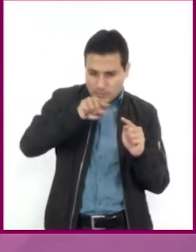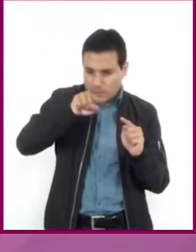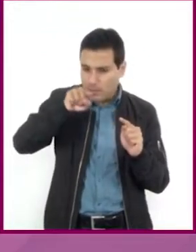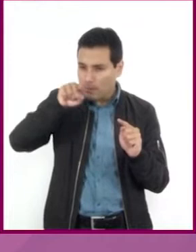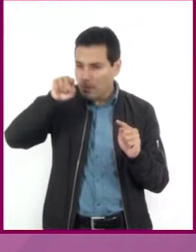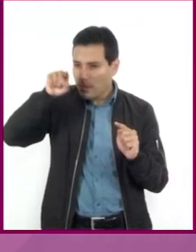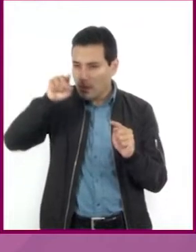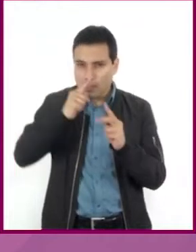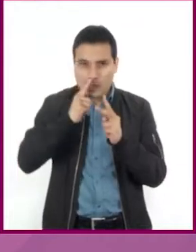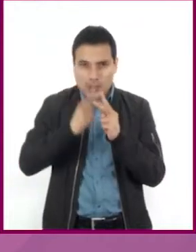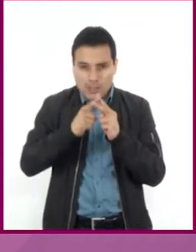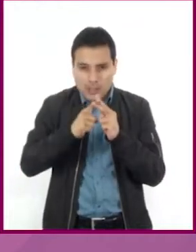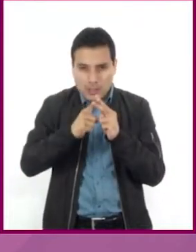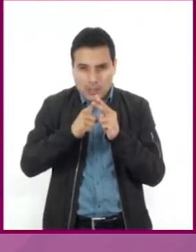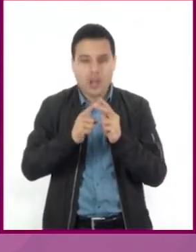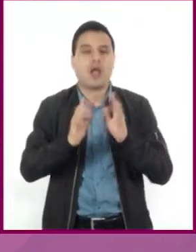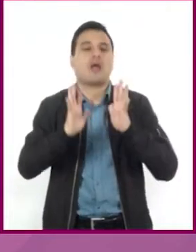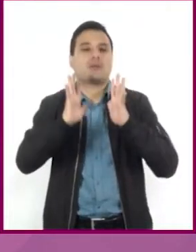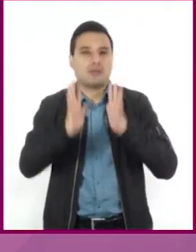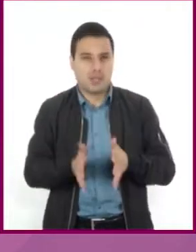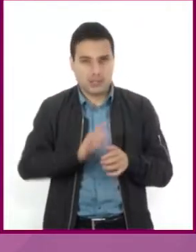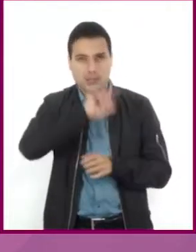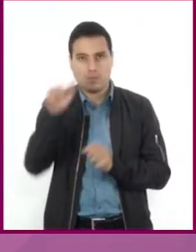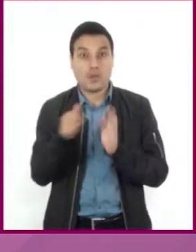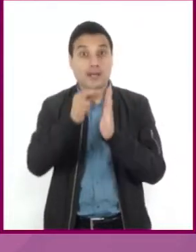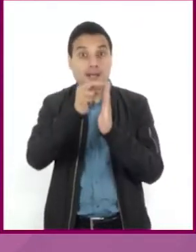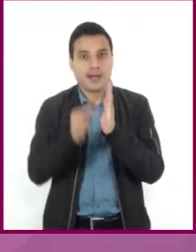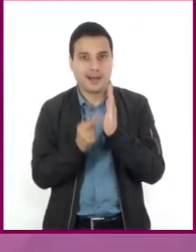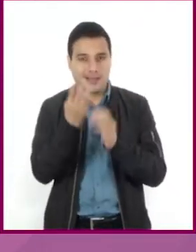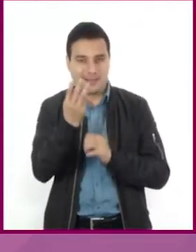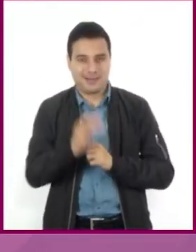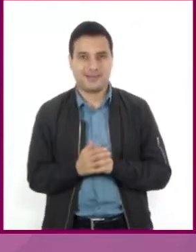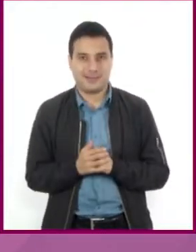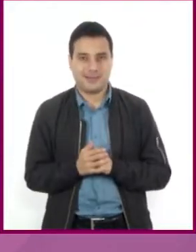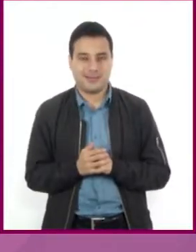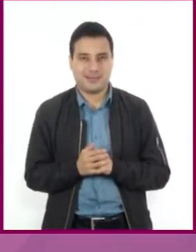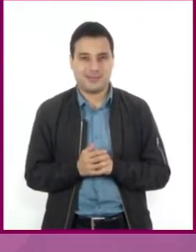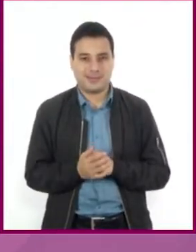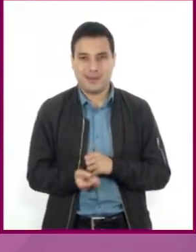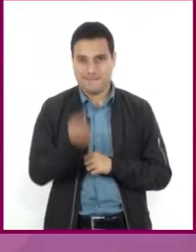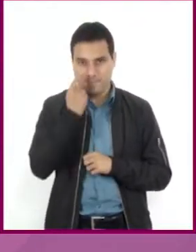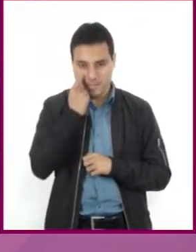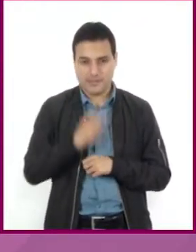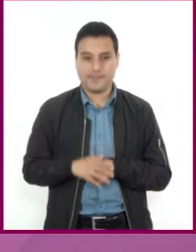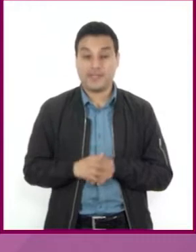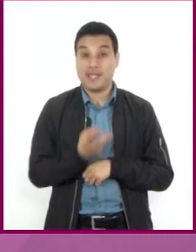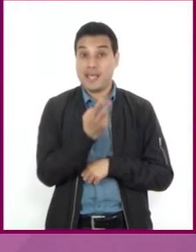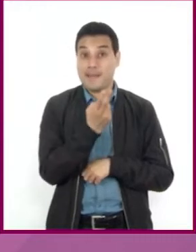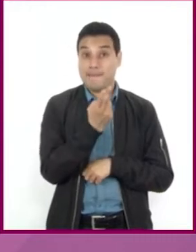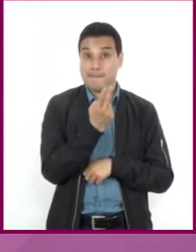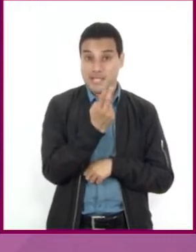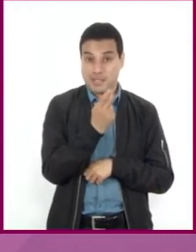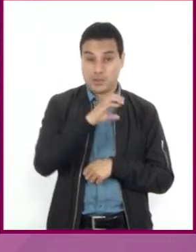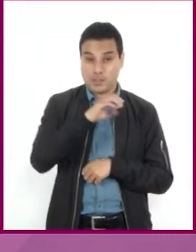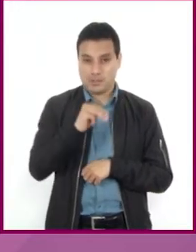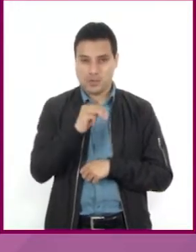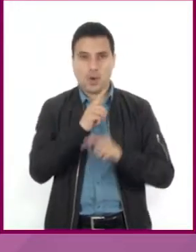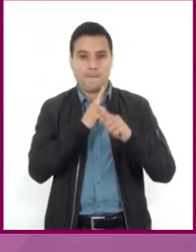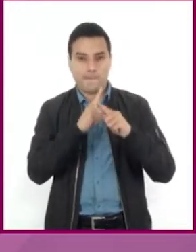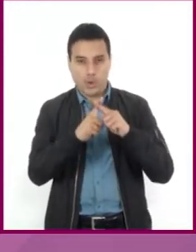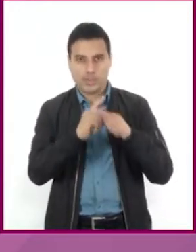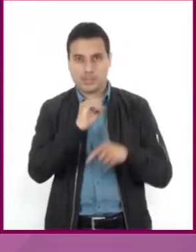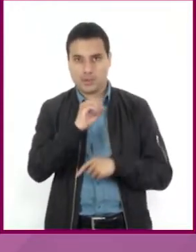y se realiza una regla de tres. Es decir, en este caso, 25 centímetros por 0.5